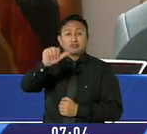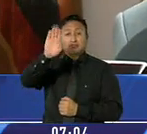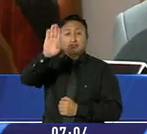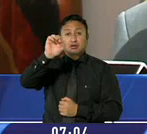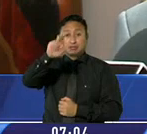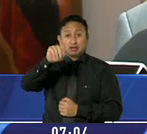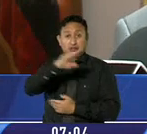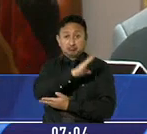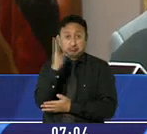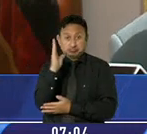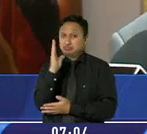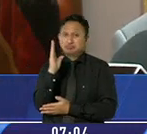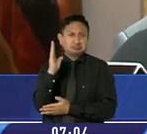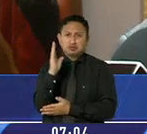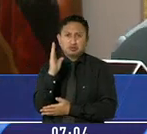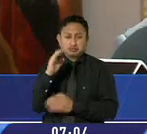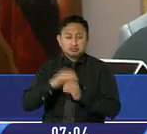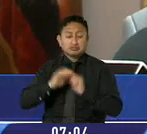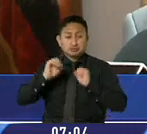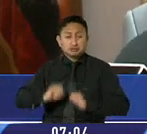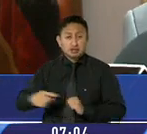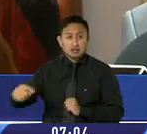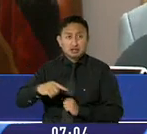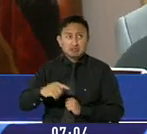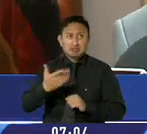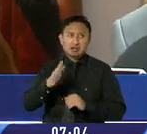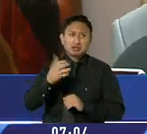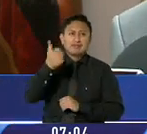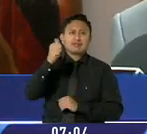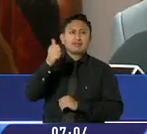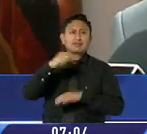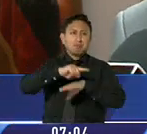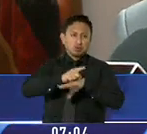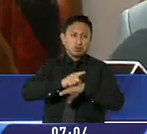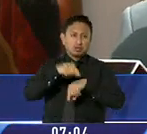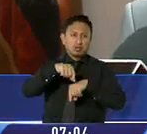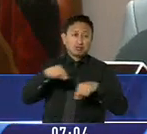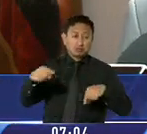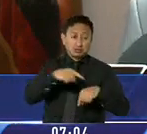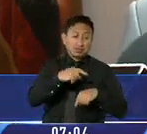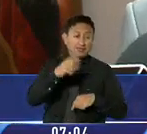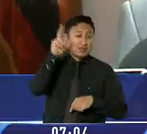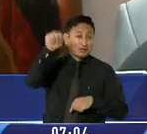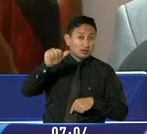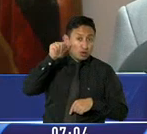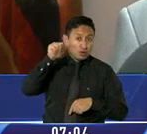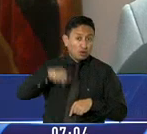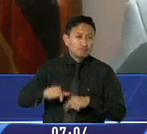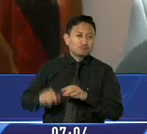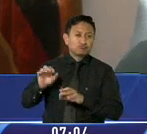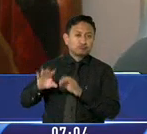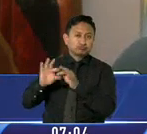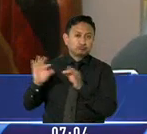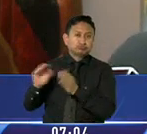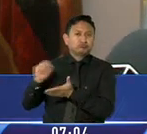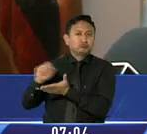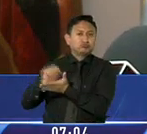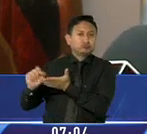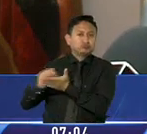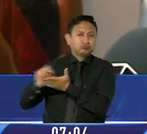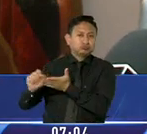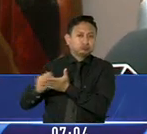no es imparcial. Y es una transcripción de una intervención que dura alrededor de unos diez minutos. Entonces, esa transcripción,